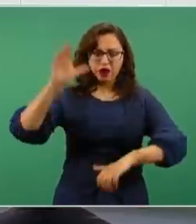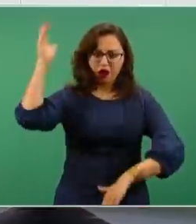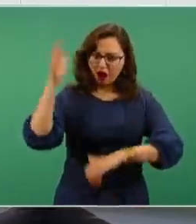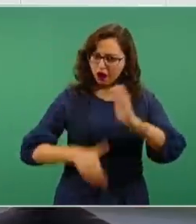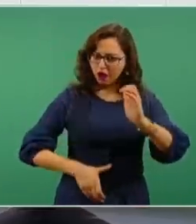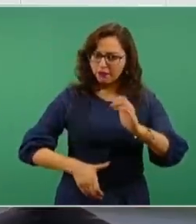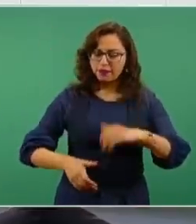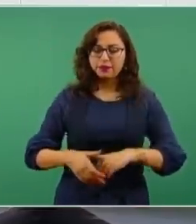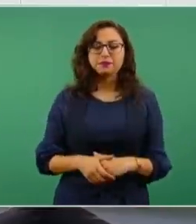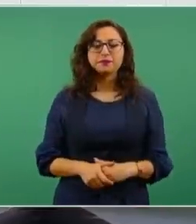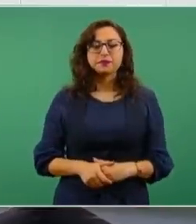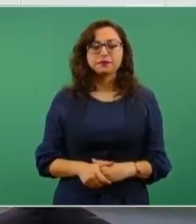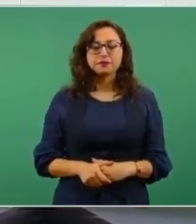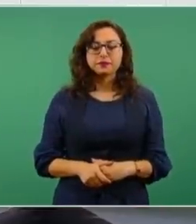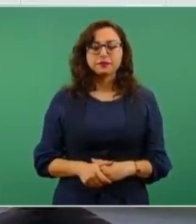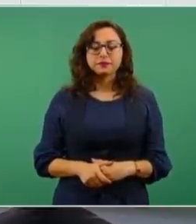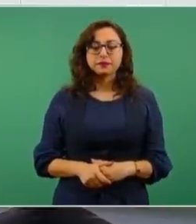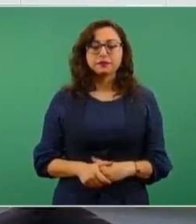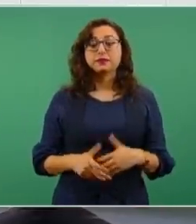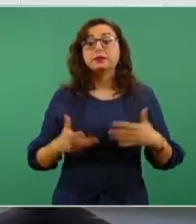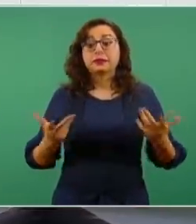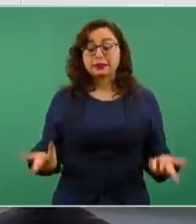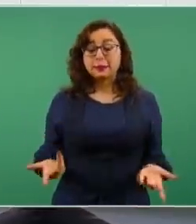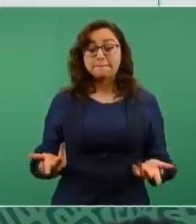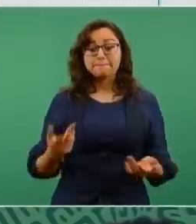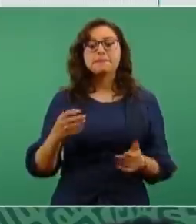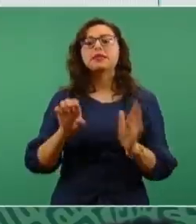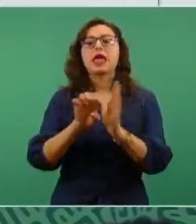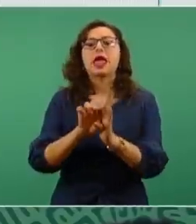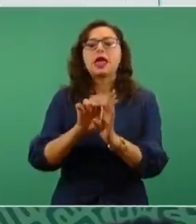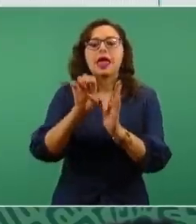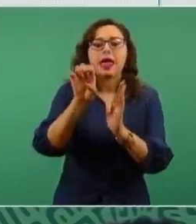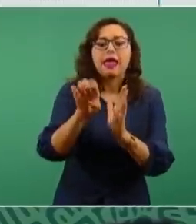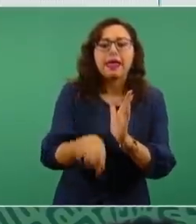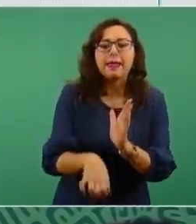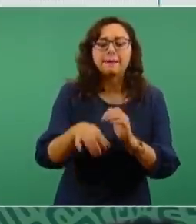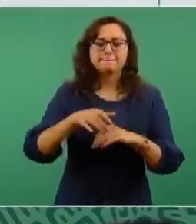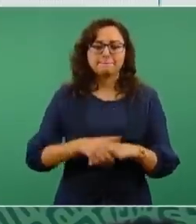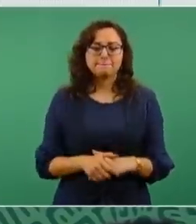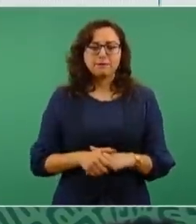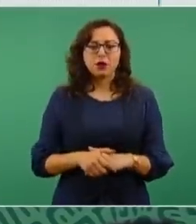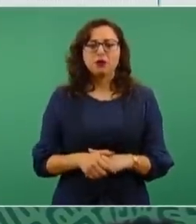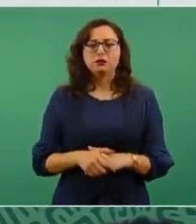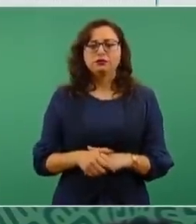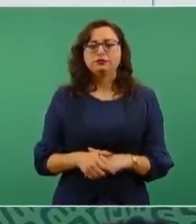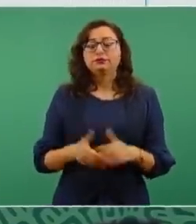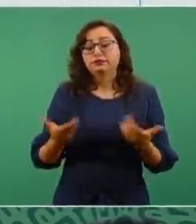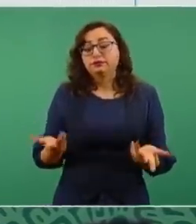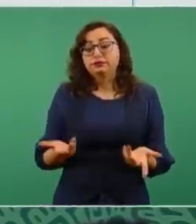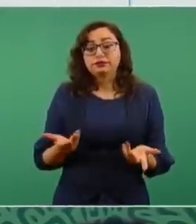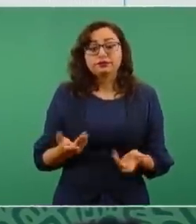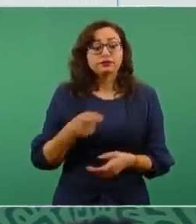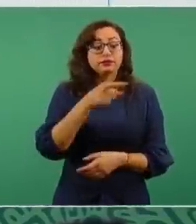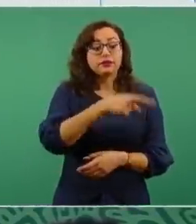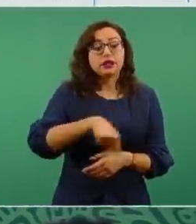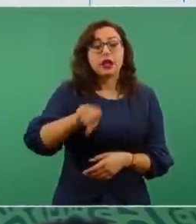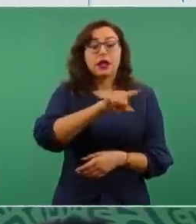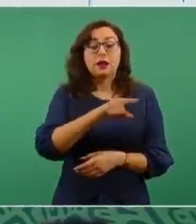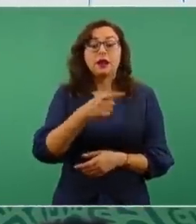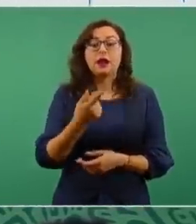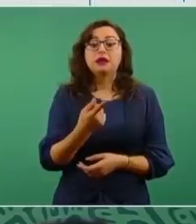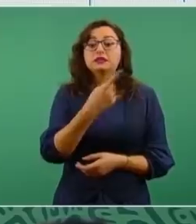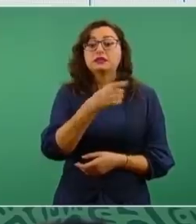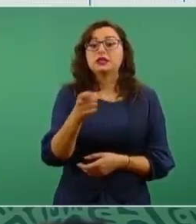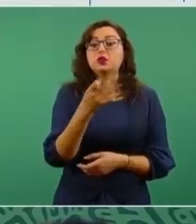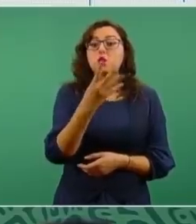de suministrarle en el anterior contrato etano nacional o importado, ellos sólo pagaban 104